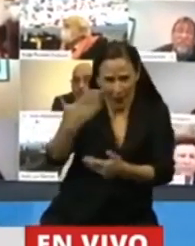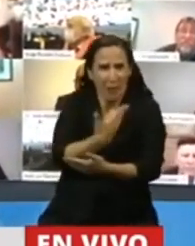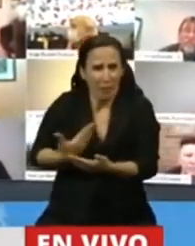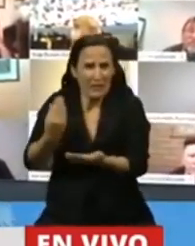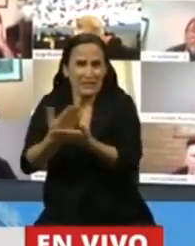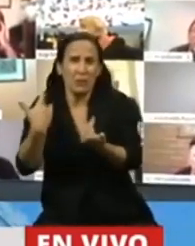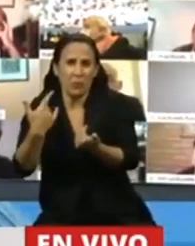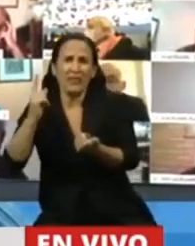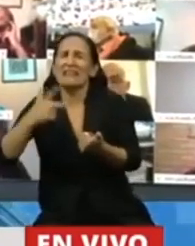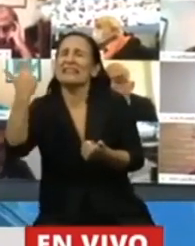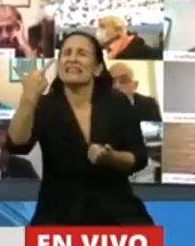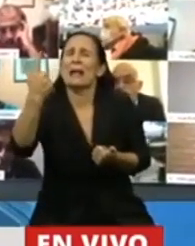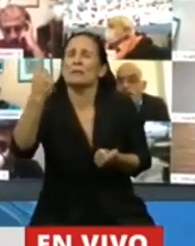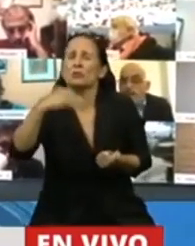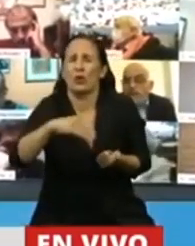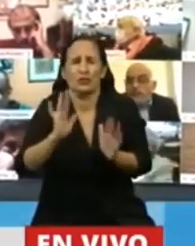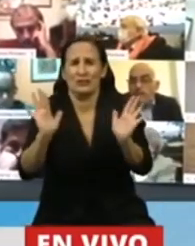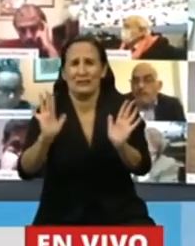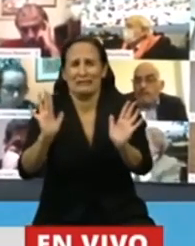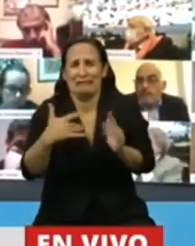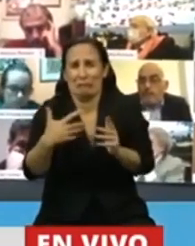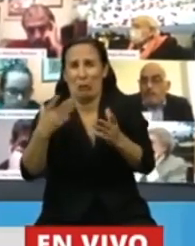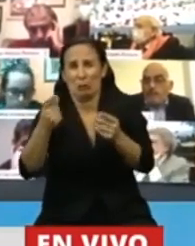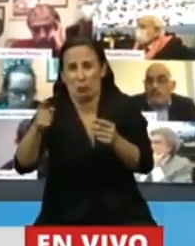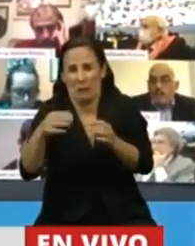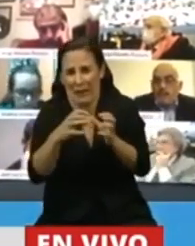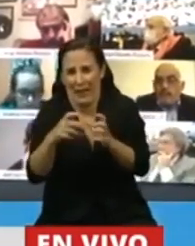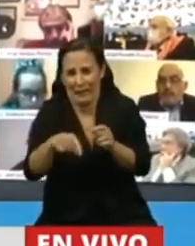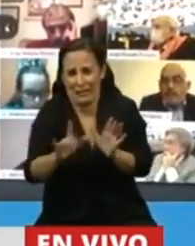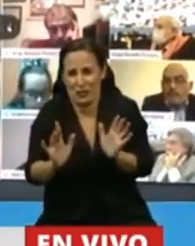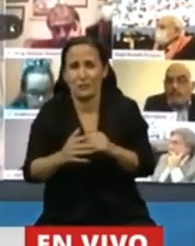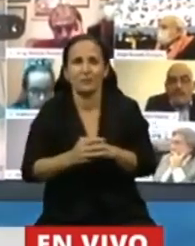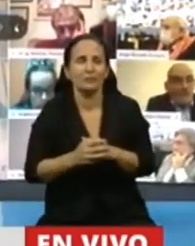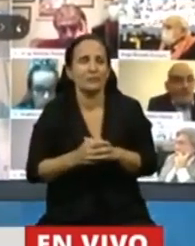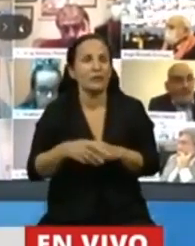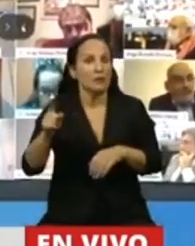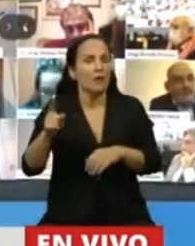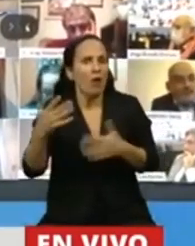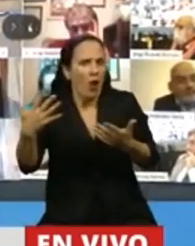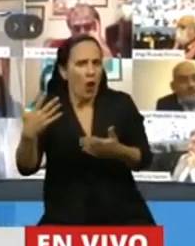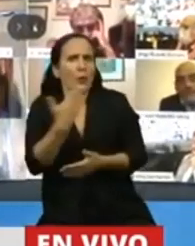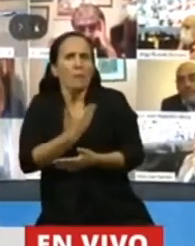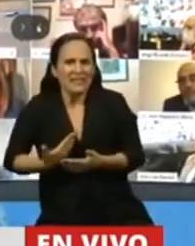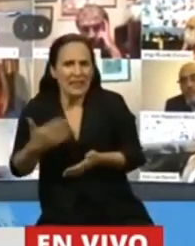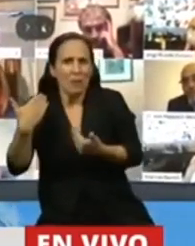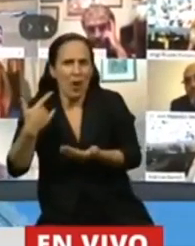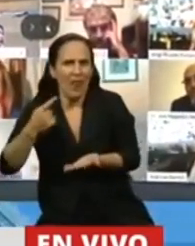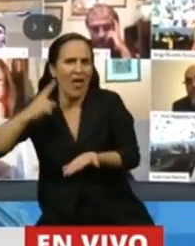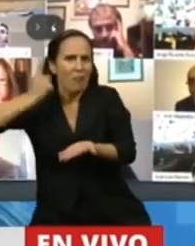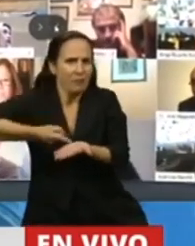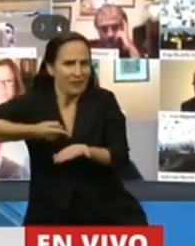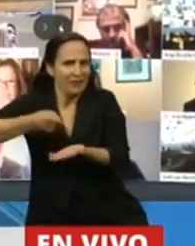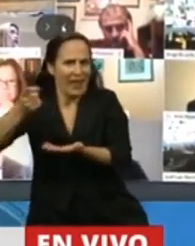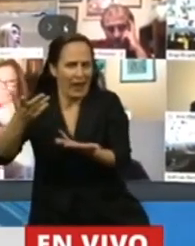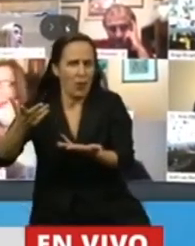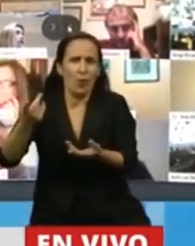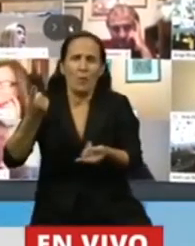Tres minutos de mi presidente, no todo lo que yo le he ayudado para que llegue a la sesión. Es una facultad constitucional, pero ¿sabe qué? Es un retroceso.